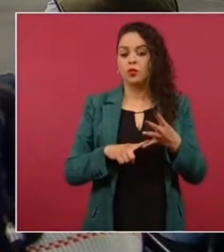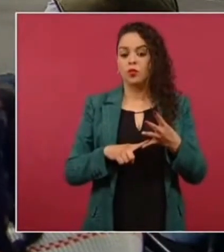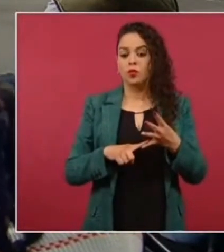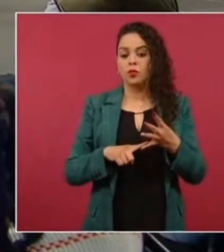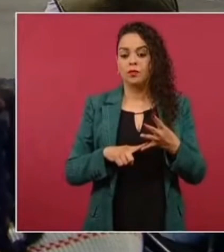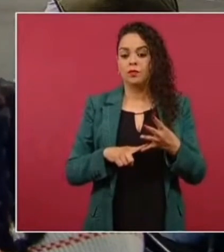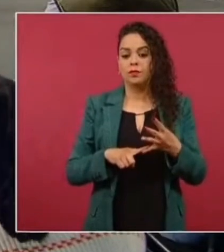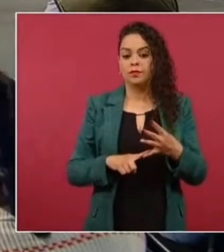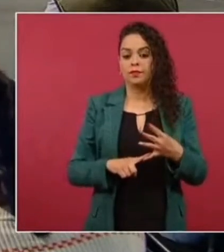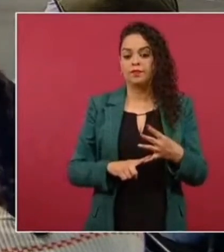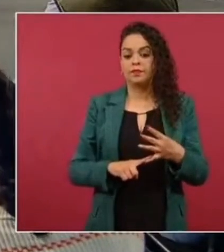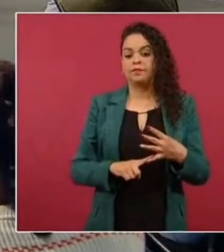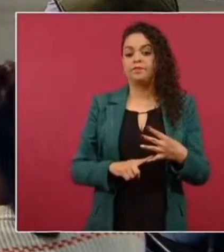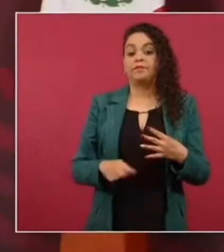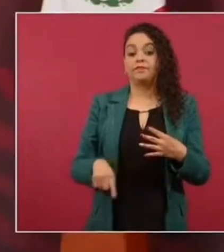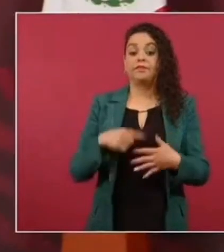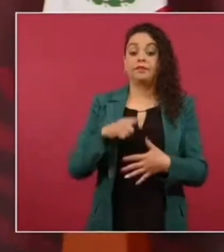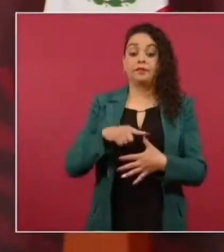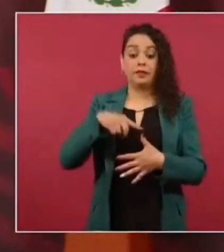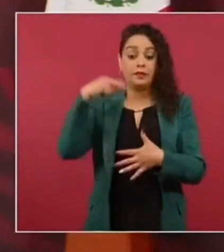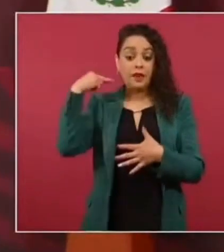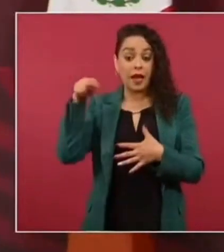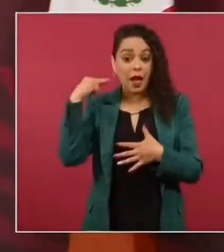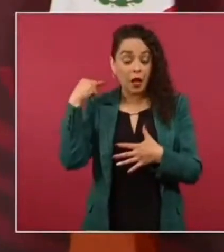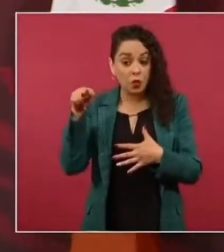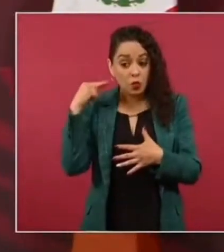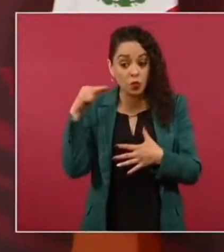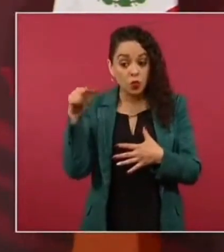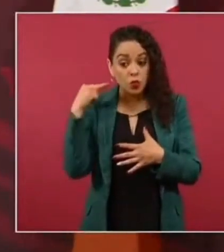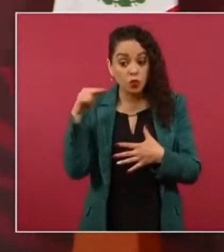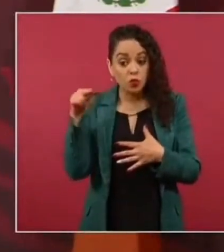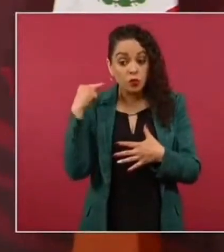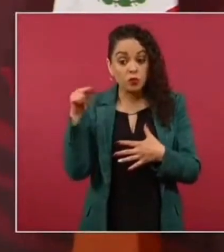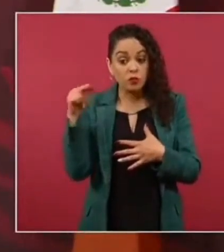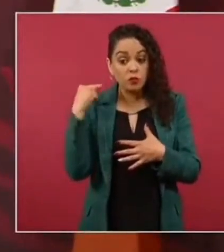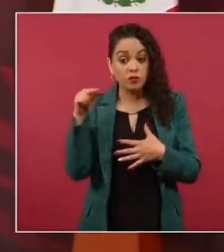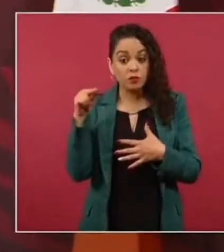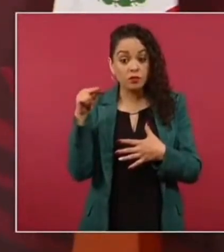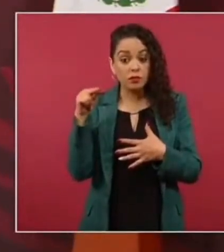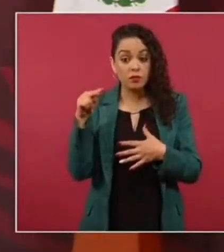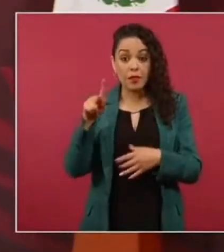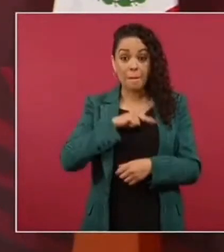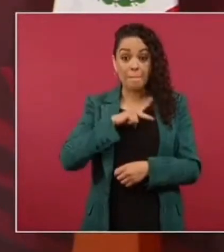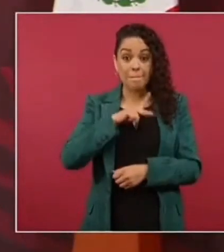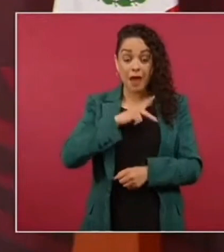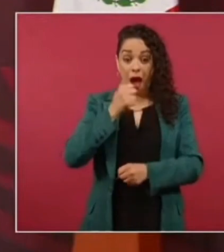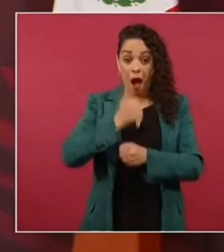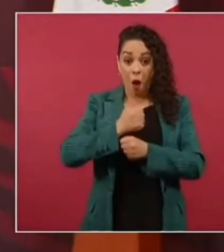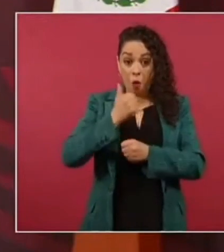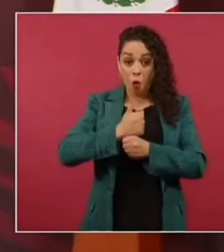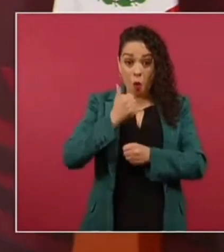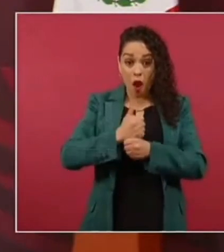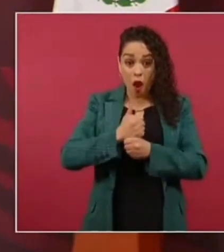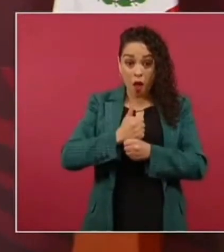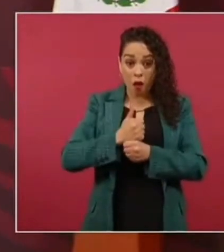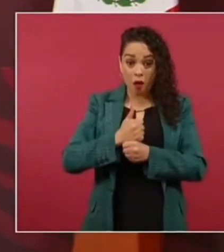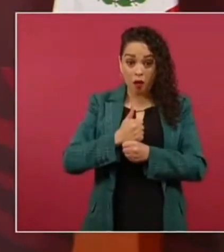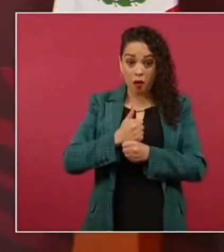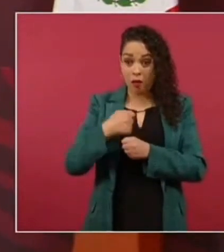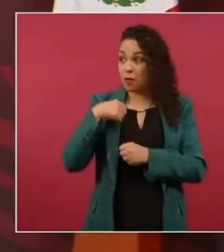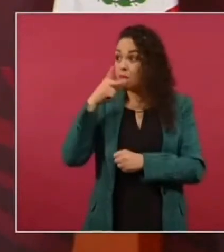de Veracruz ahí llegó mi abuelo paterno